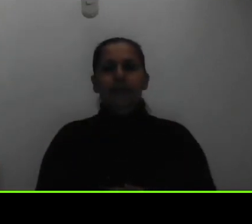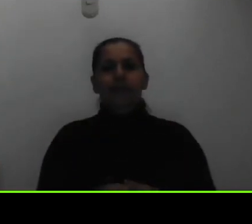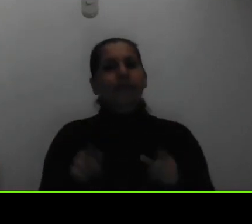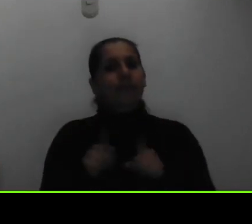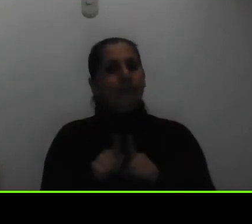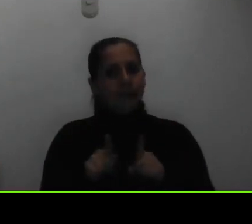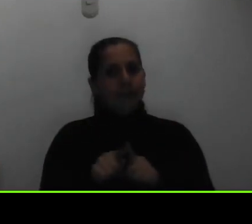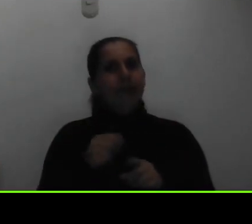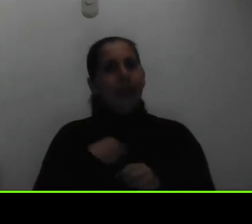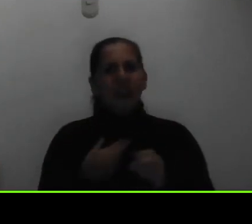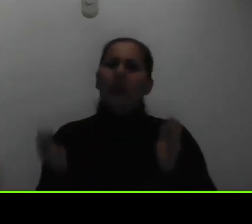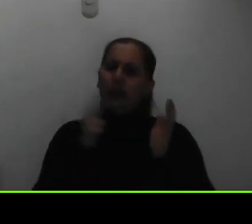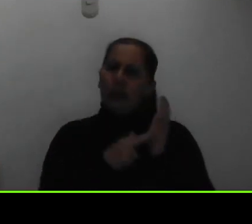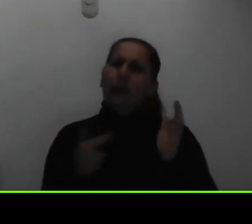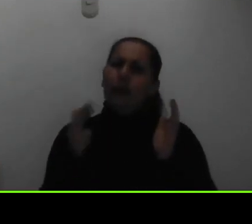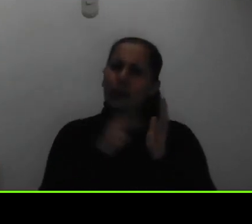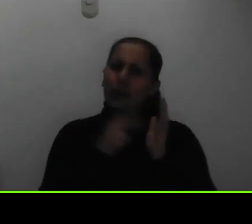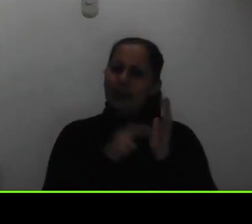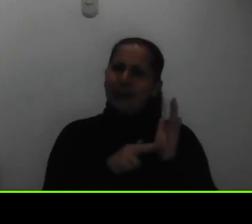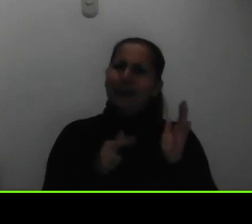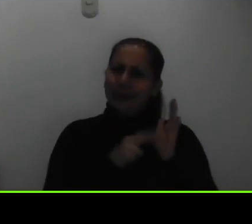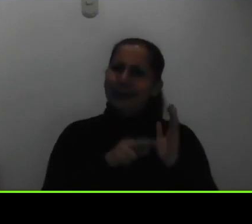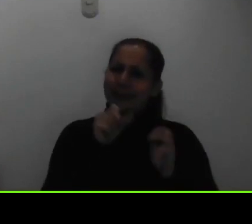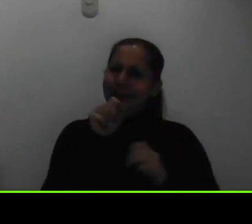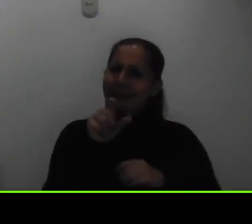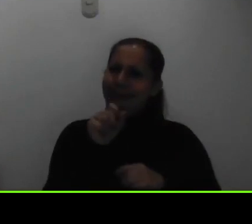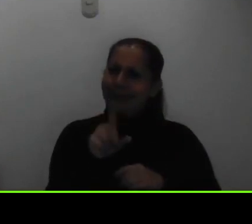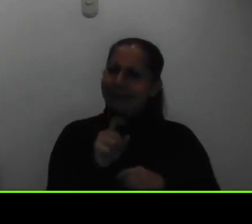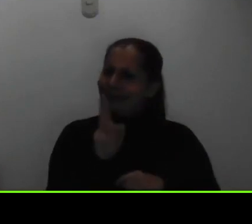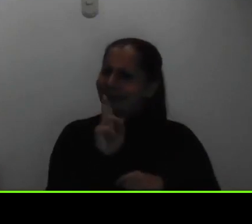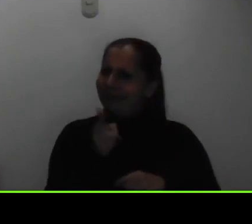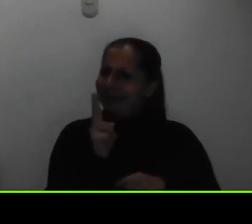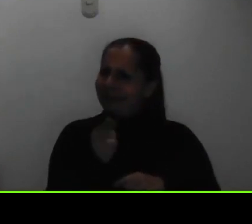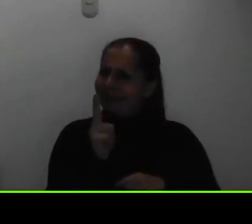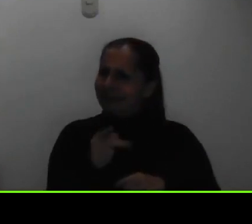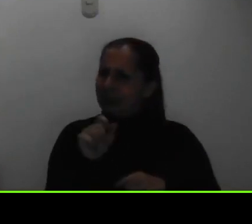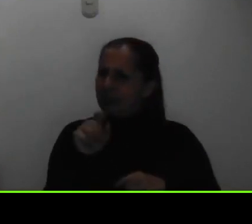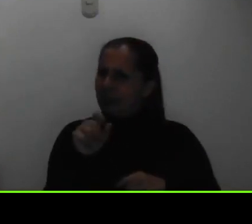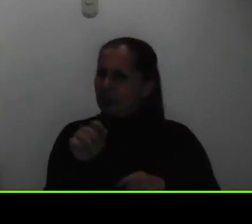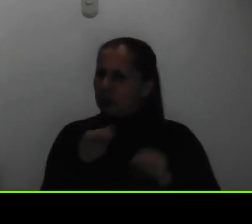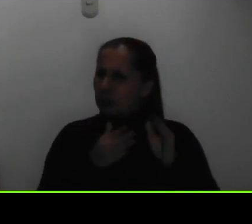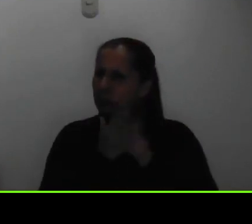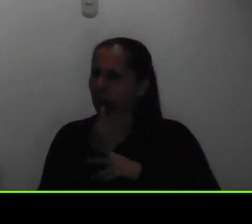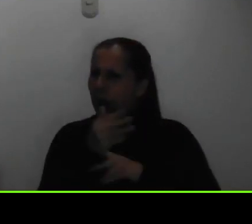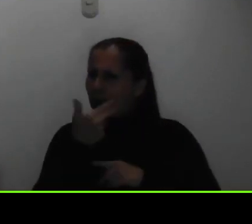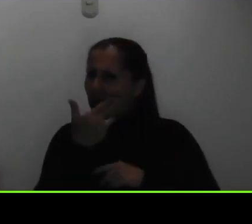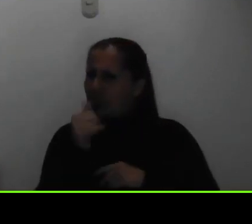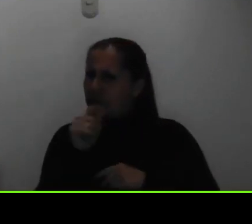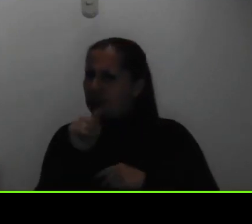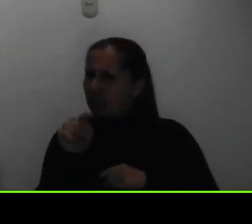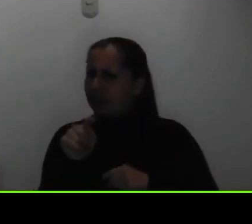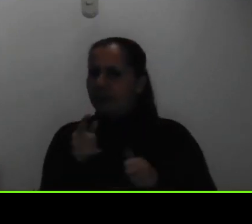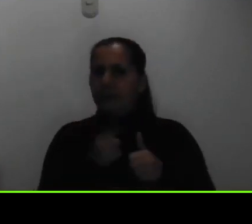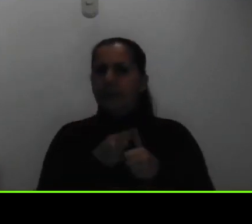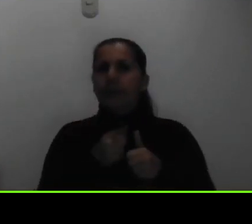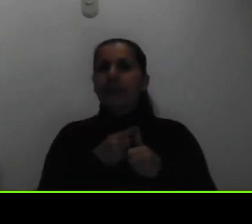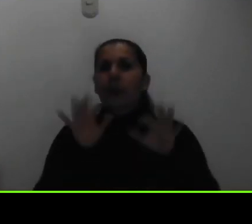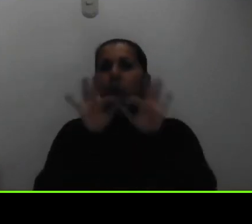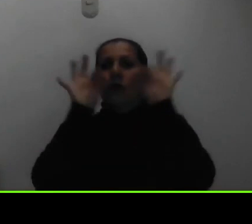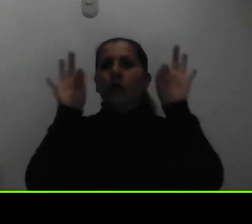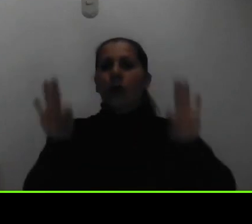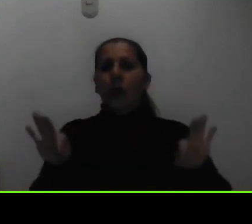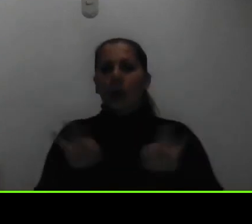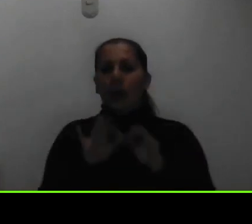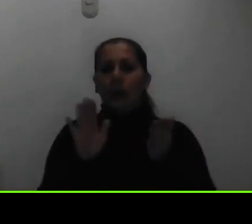bastante recurrentes también por las personas que nos están consultando a través del chat la primera es sobre el formato de los